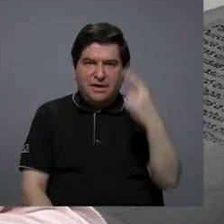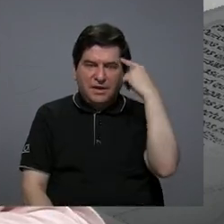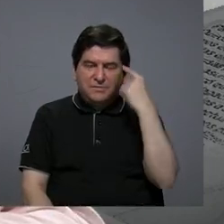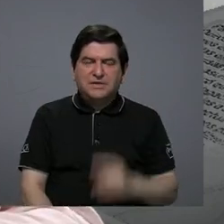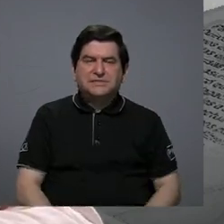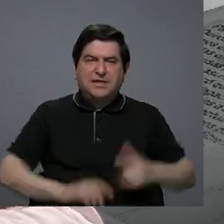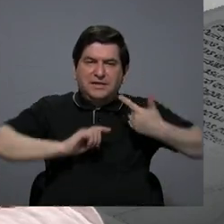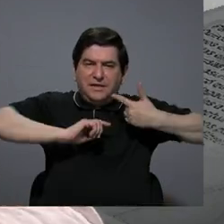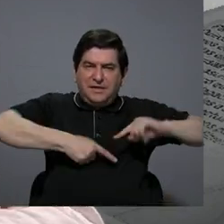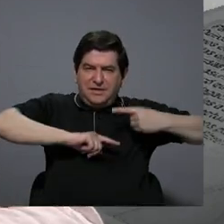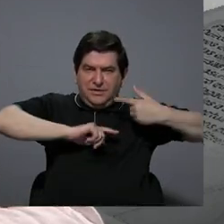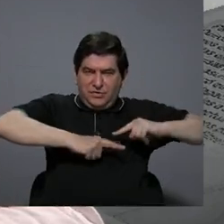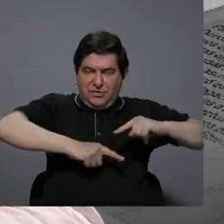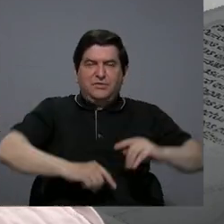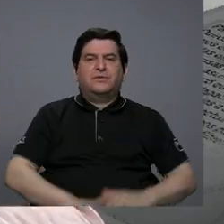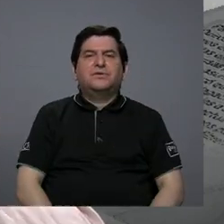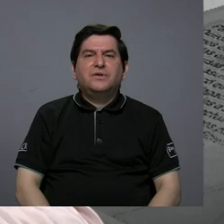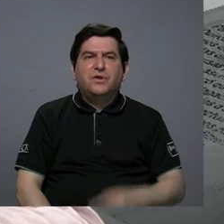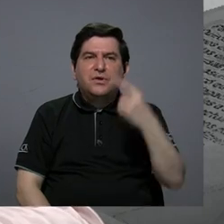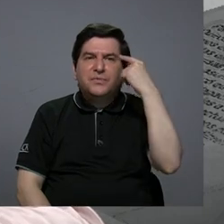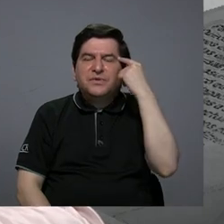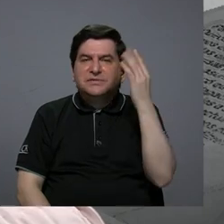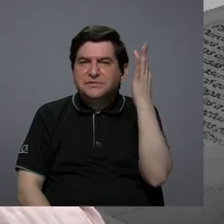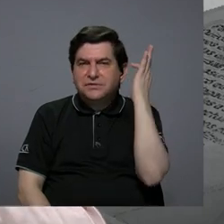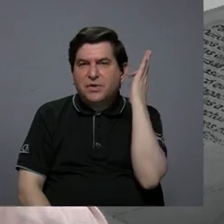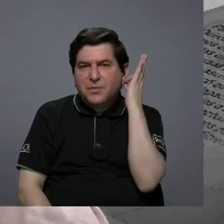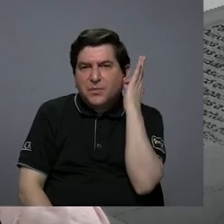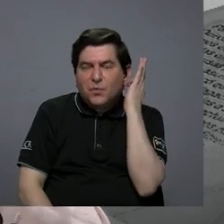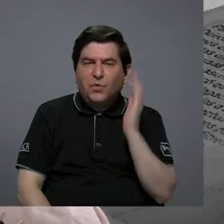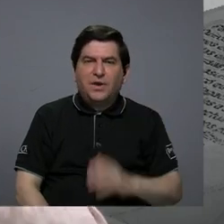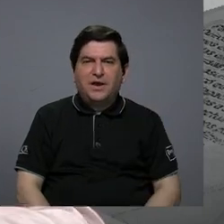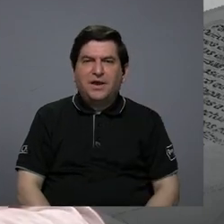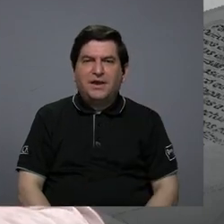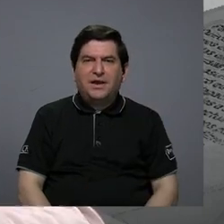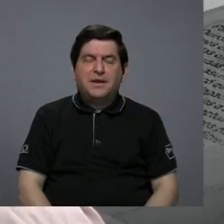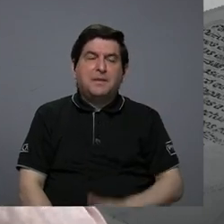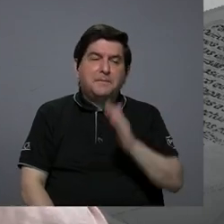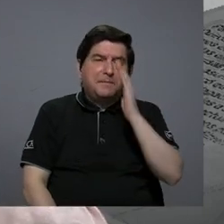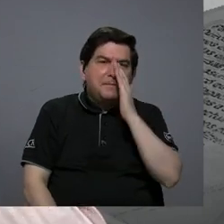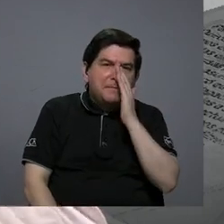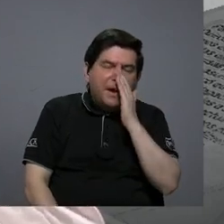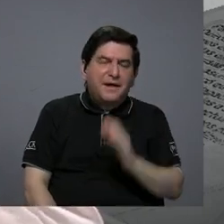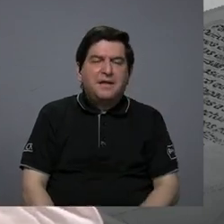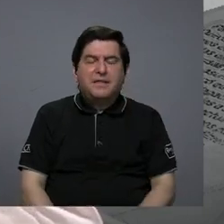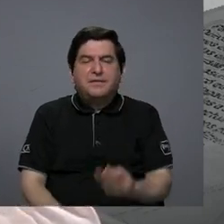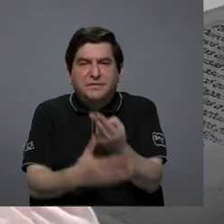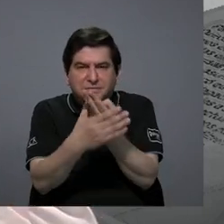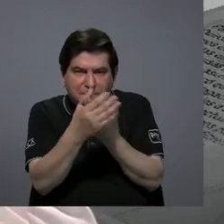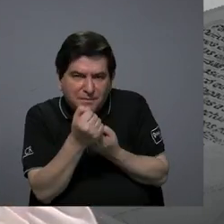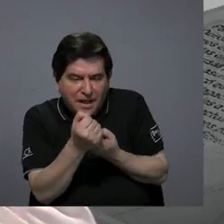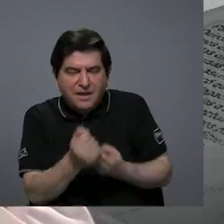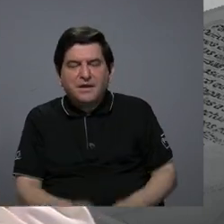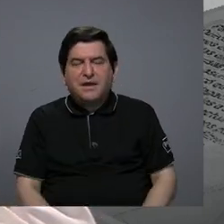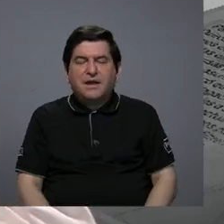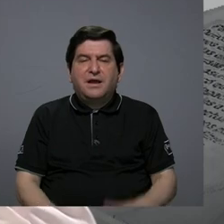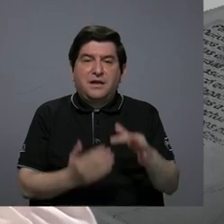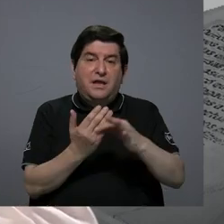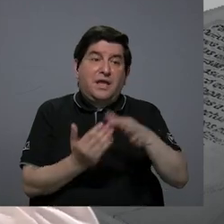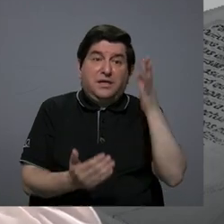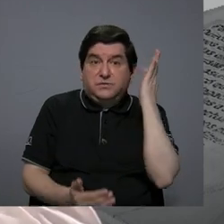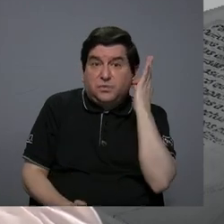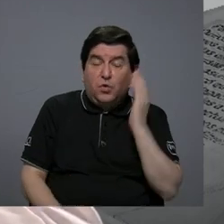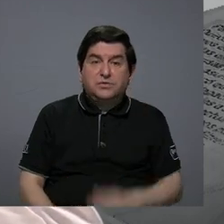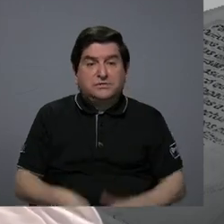el duelo pensar que las mujeres eran madres eran pareja eran esposas